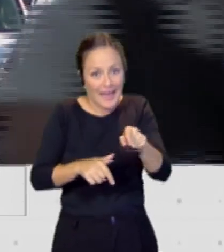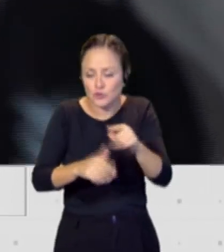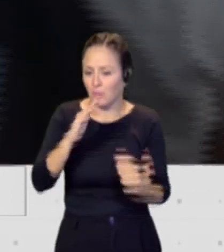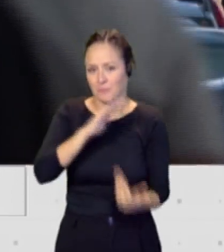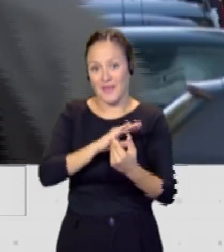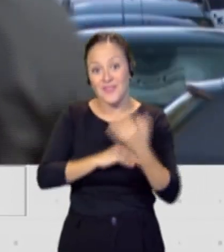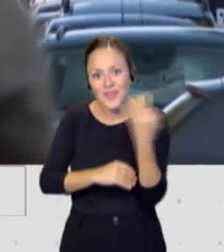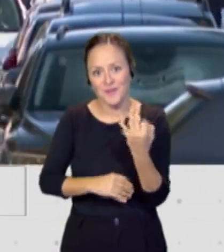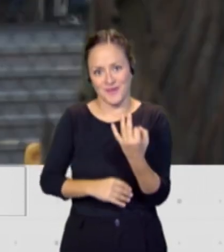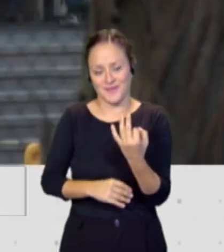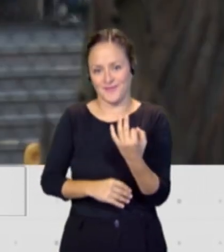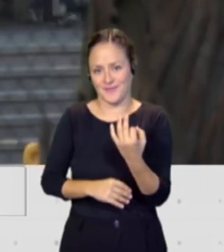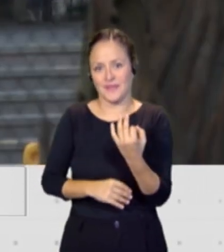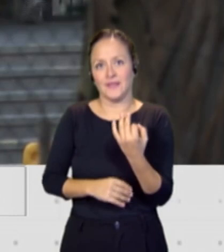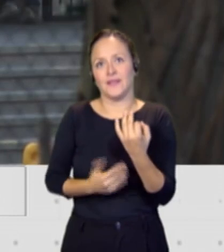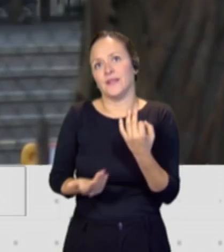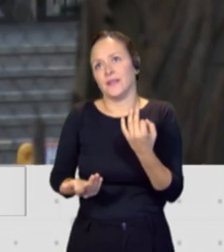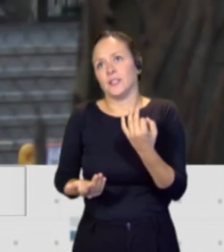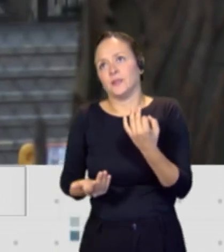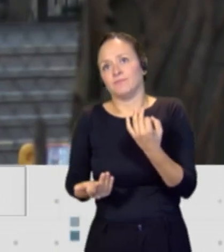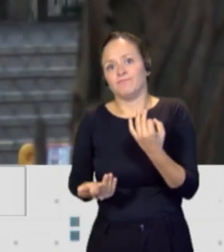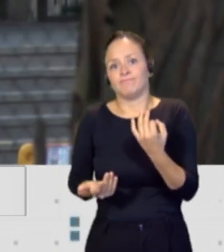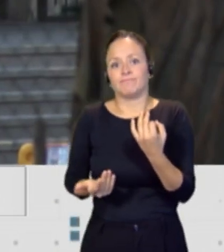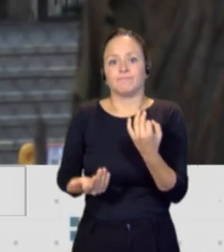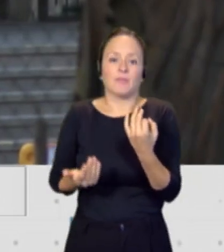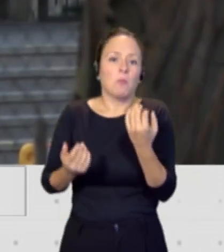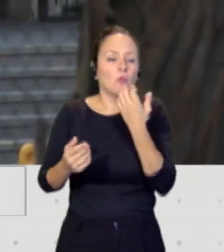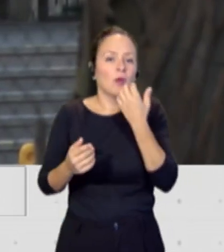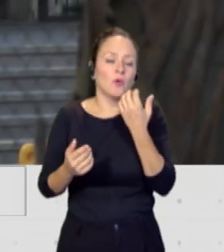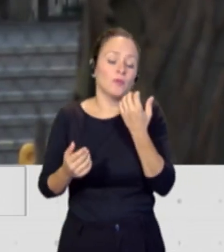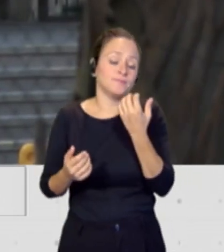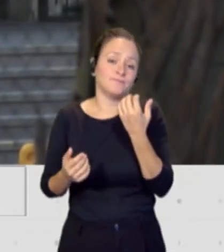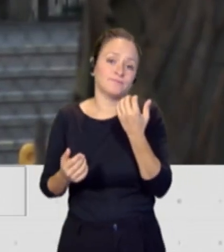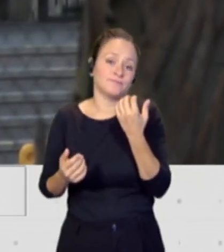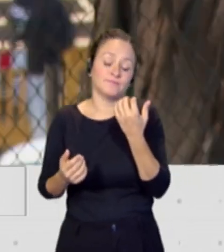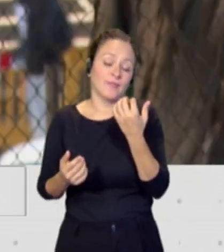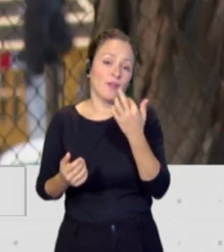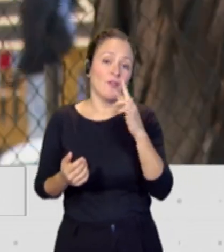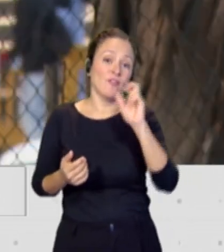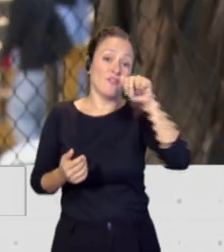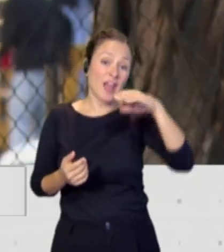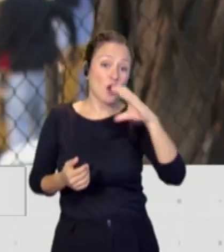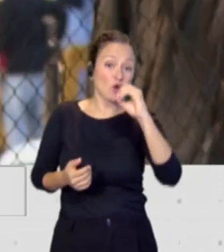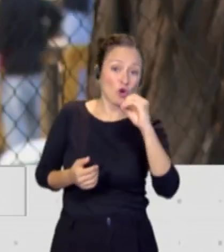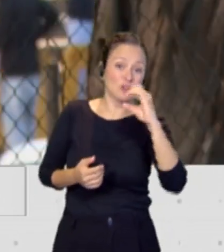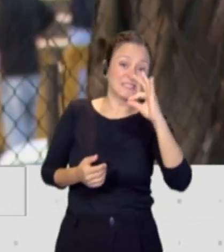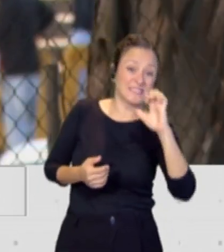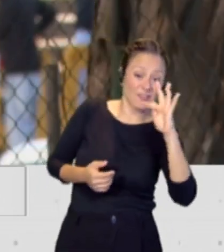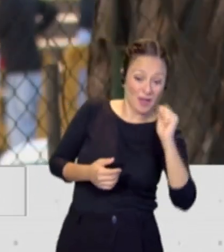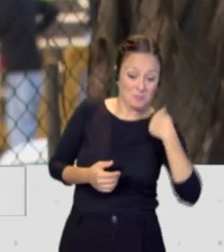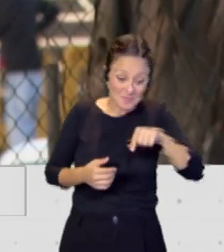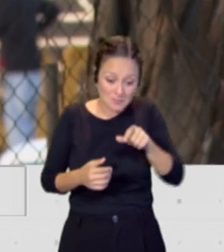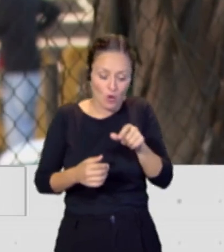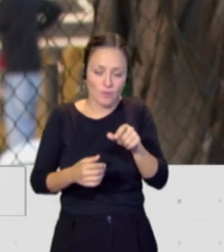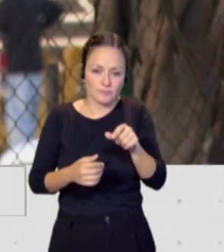Ese vínculo, por ejemplo, con el franco-sefano, que tienen todos los países del África Occidental, con Francia, es